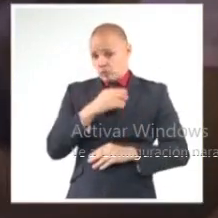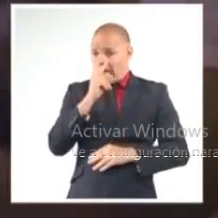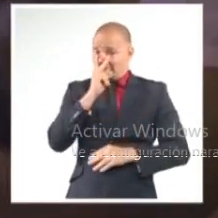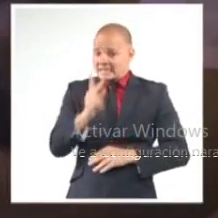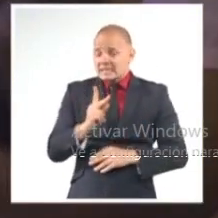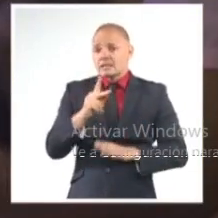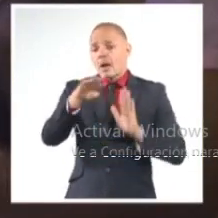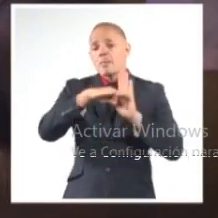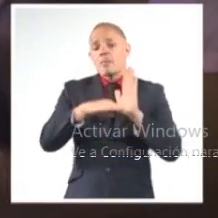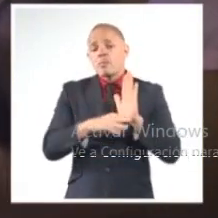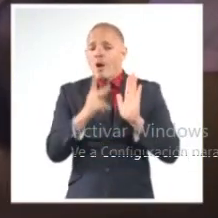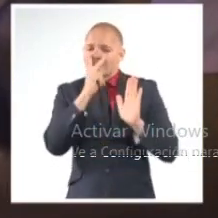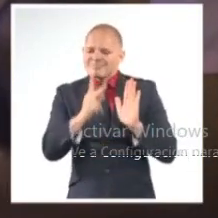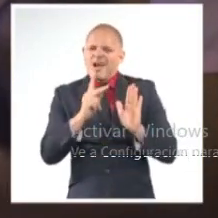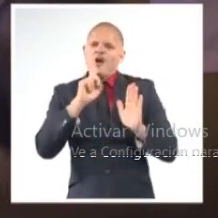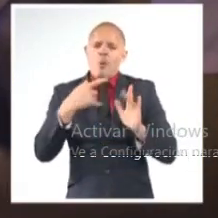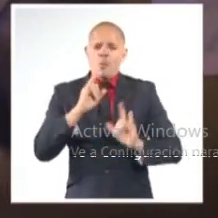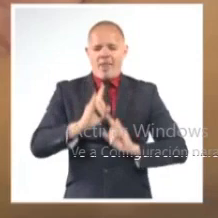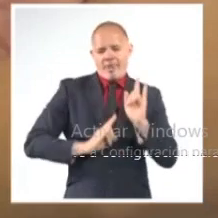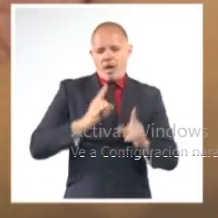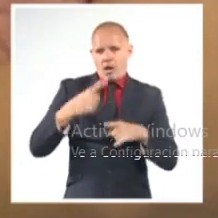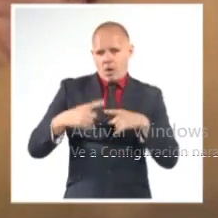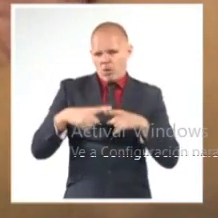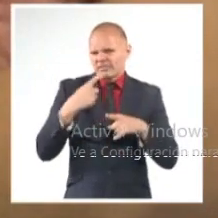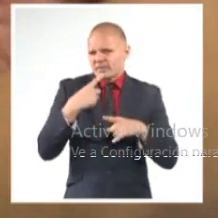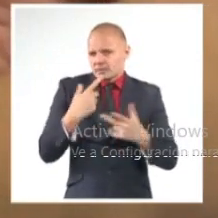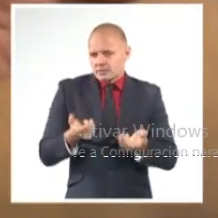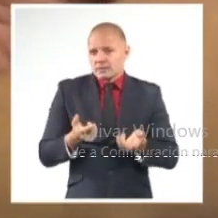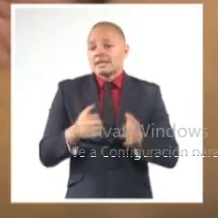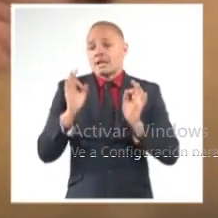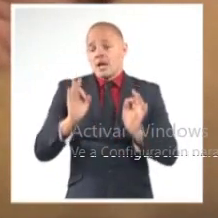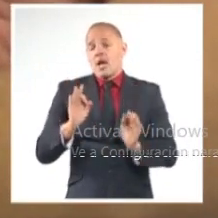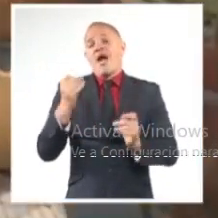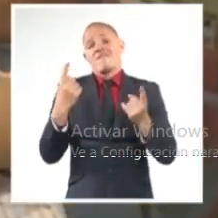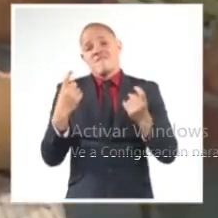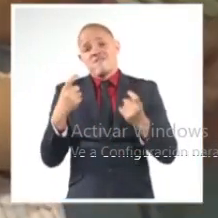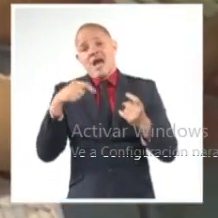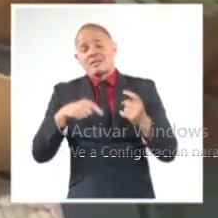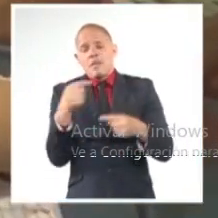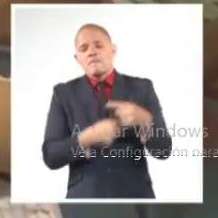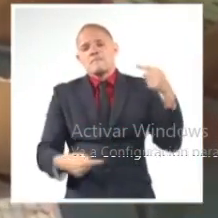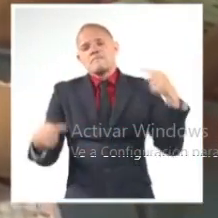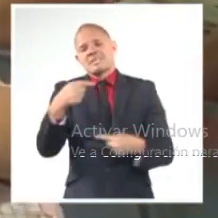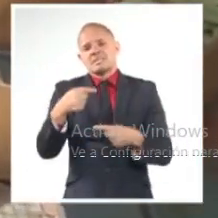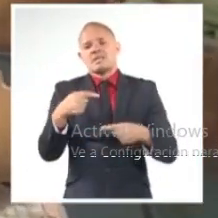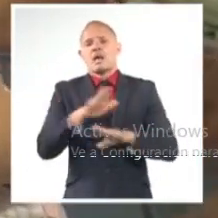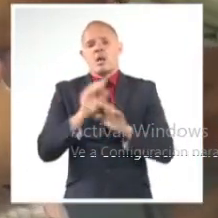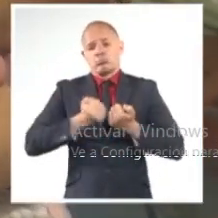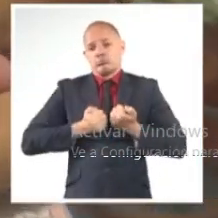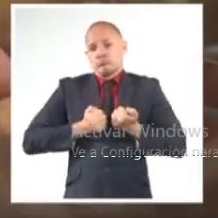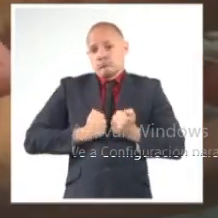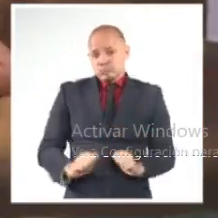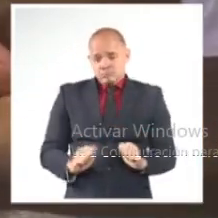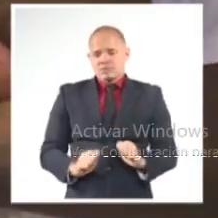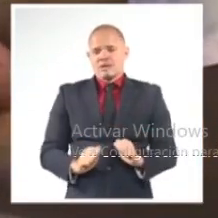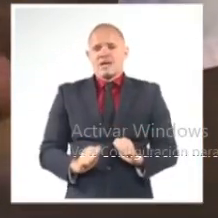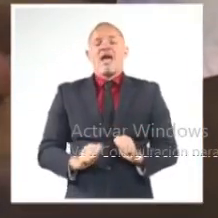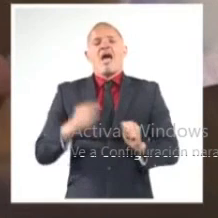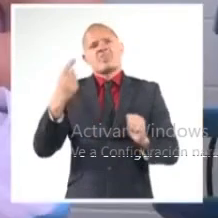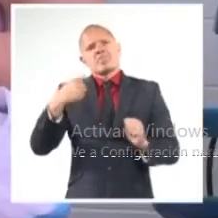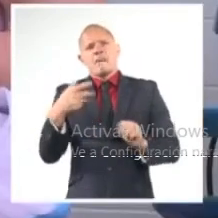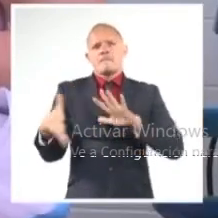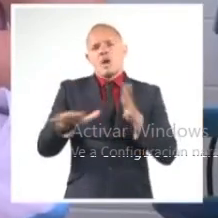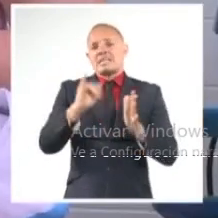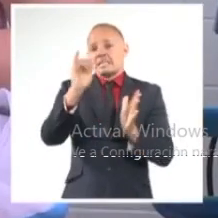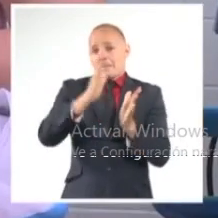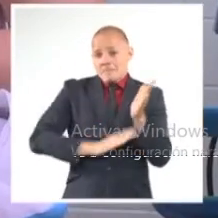Niño Sobrevive y Prospera de UNICEF, exhortó que la lactancia sea el alimento exclusivo de los bebés durante los primeros